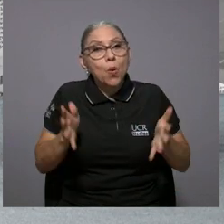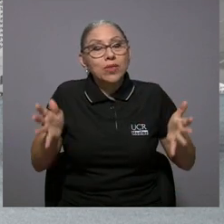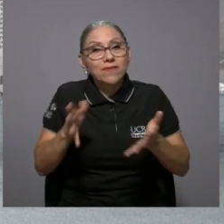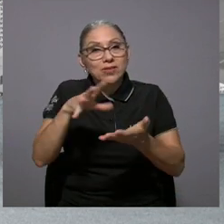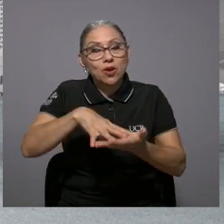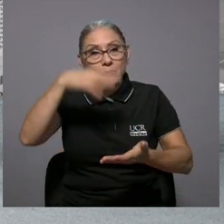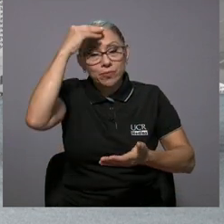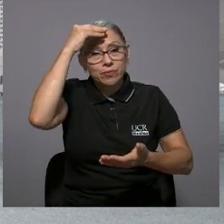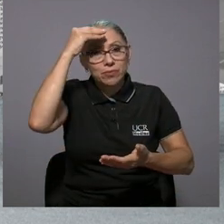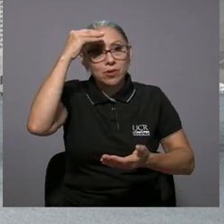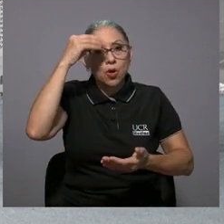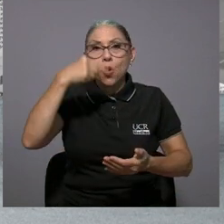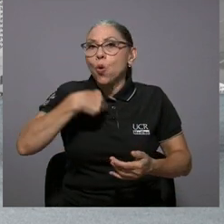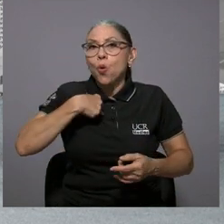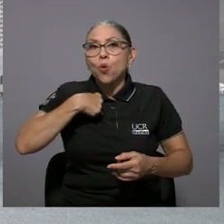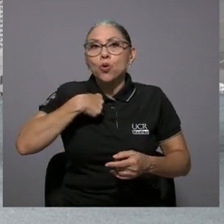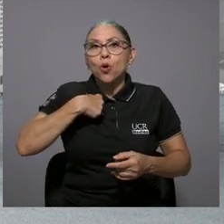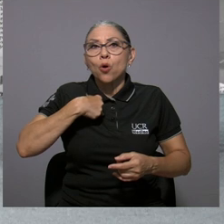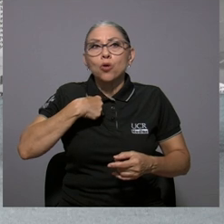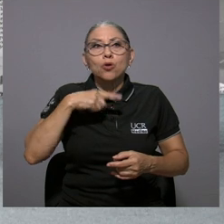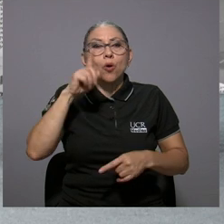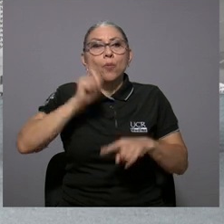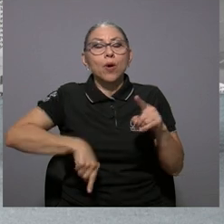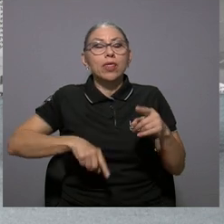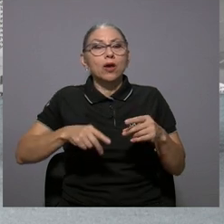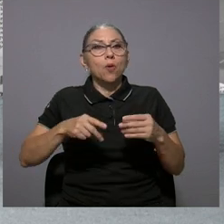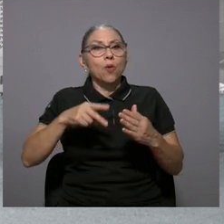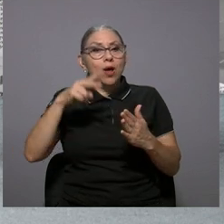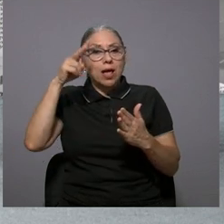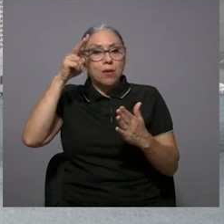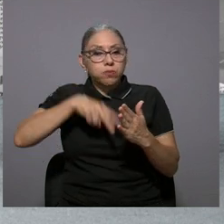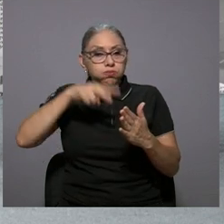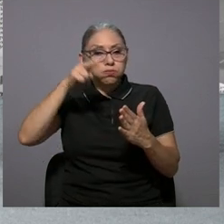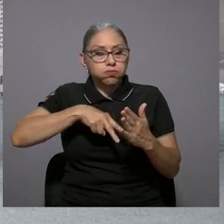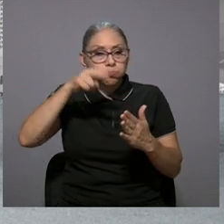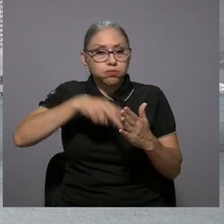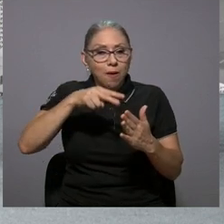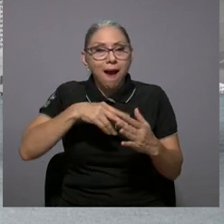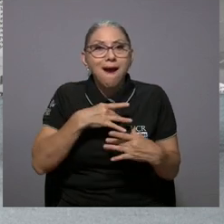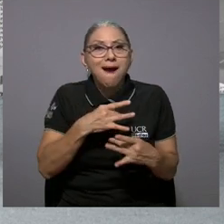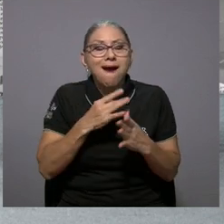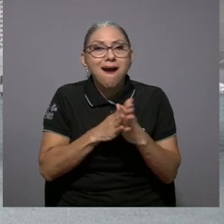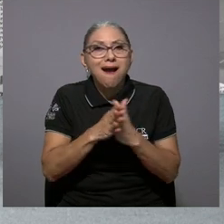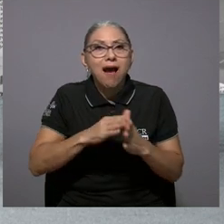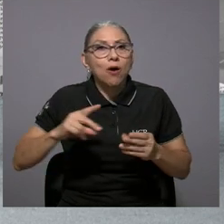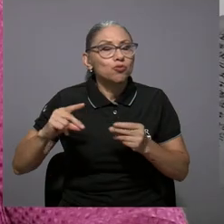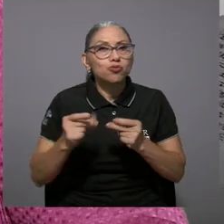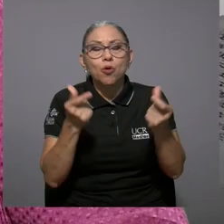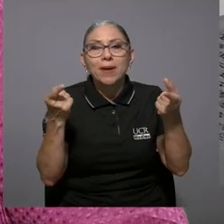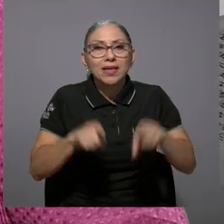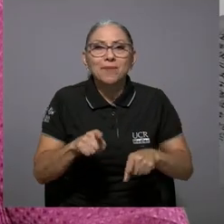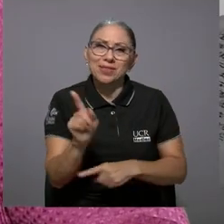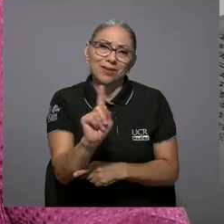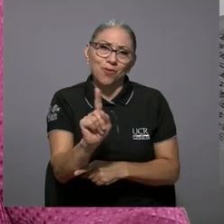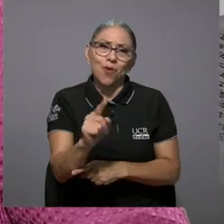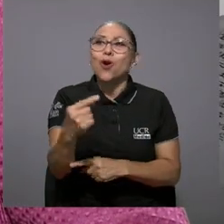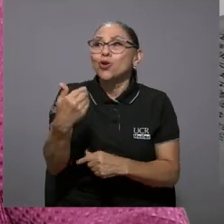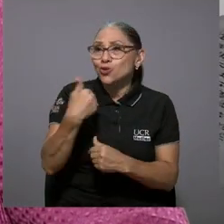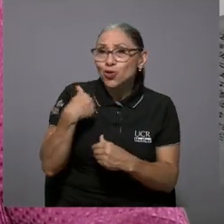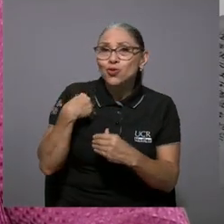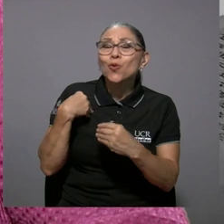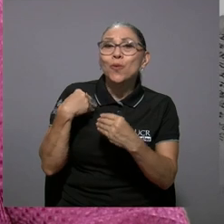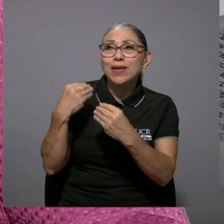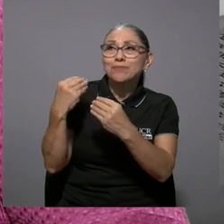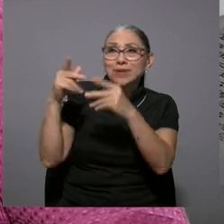motivación y un aprendizaje. Uno automáticamente no se convierte en lector o lectora. Necesita, como yo le